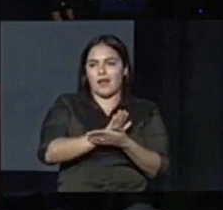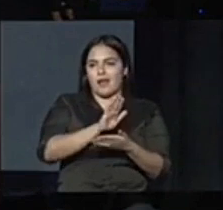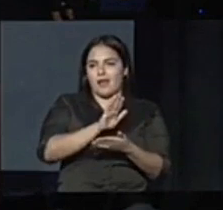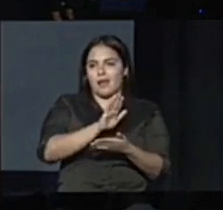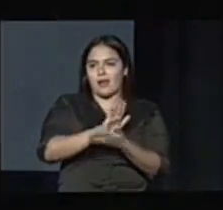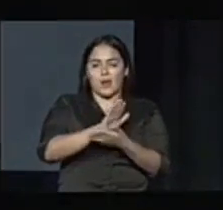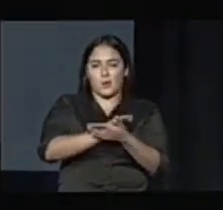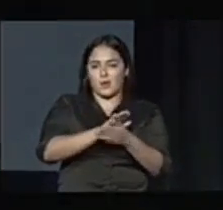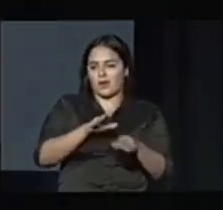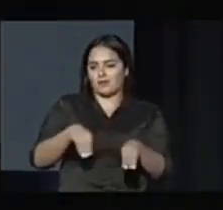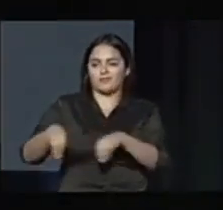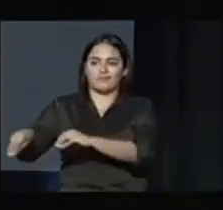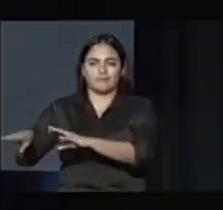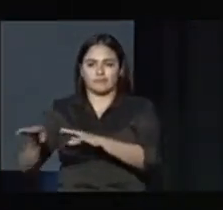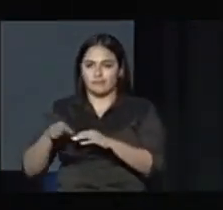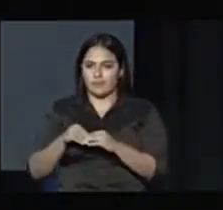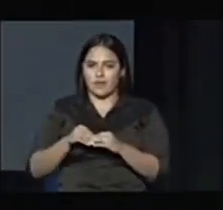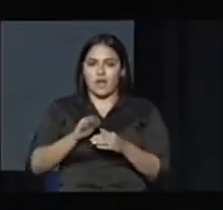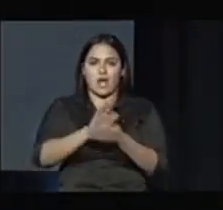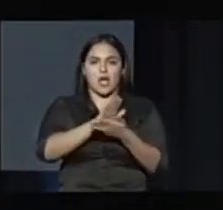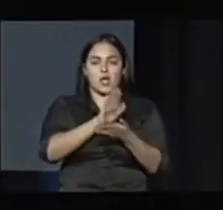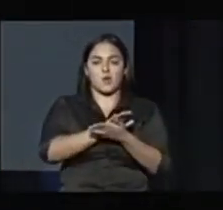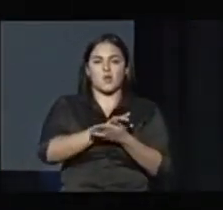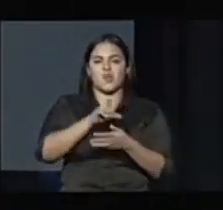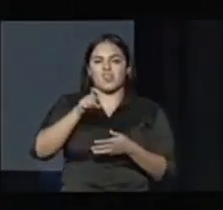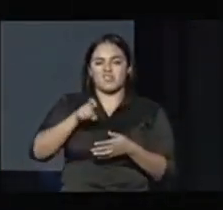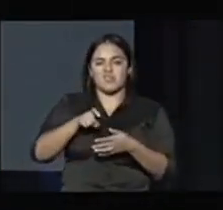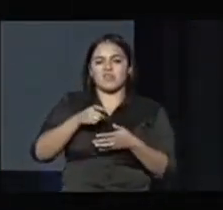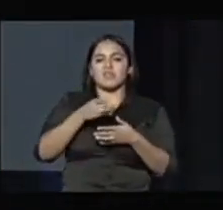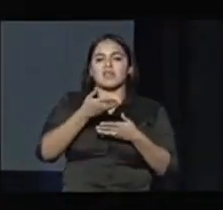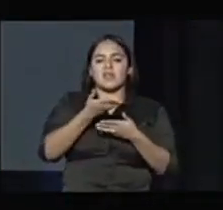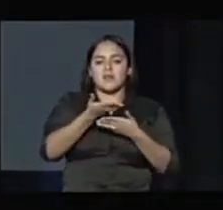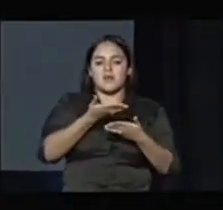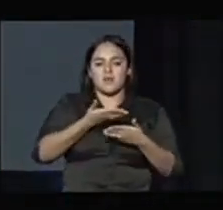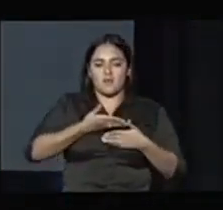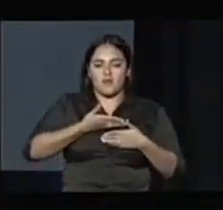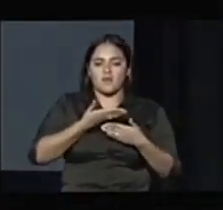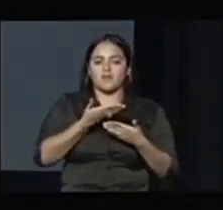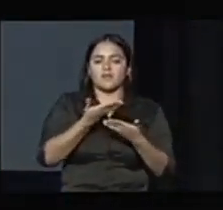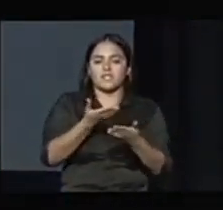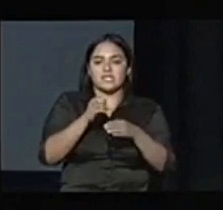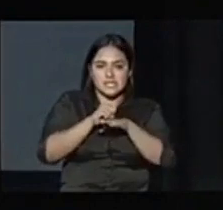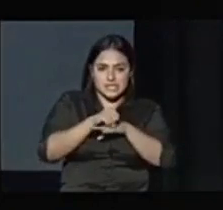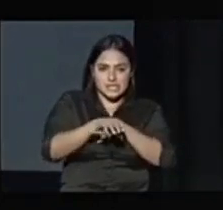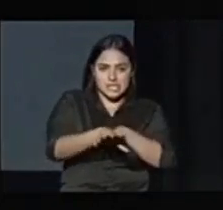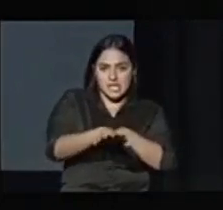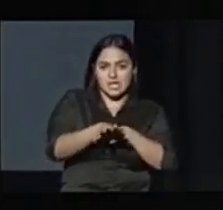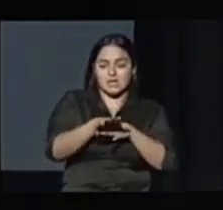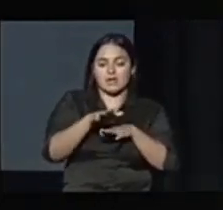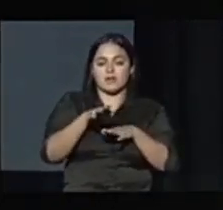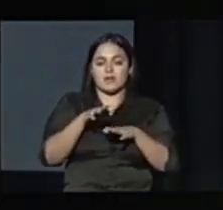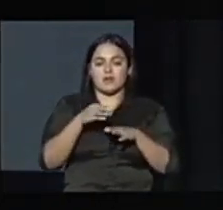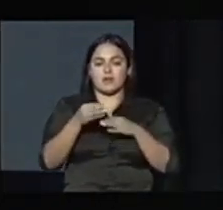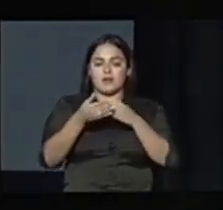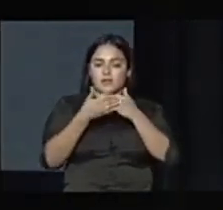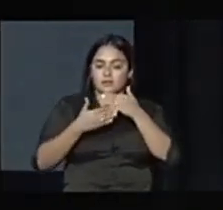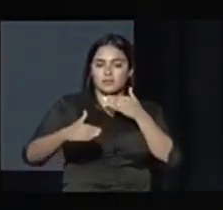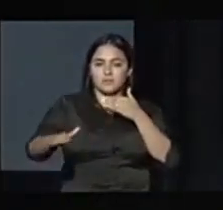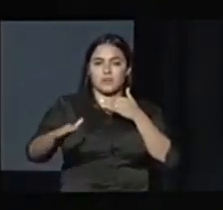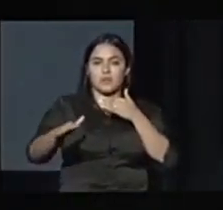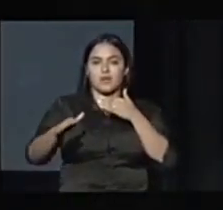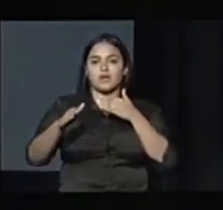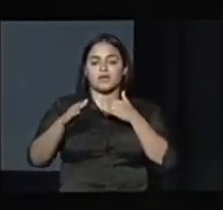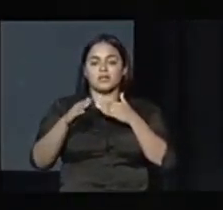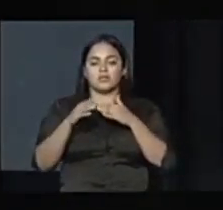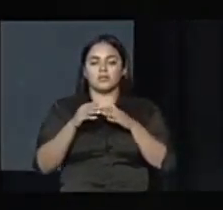escuelas deben ofrecer horario extendido con estudios supervisados tutorías, las artes y